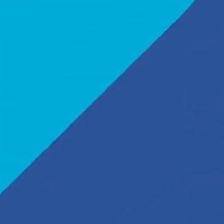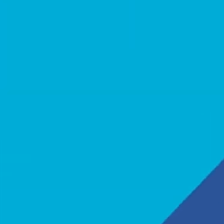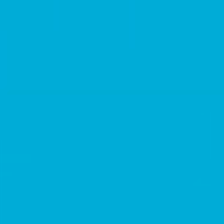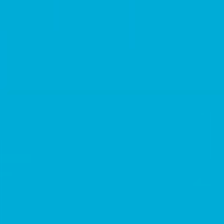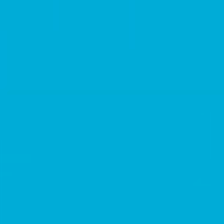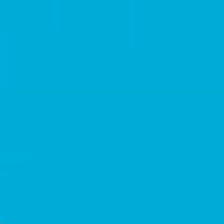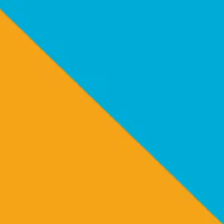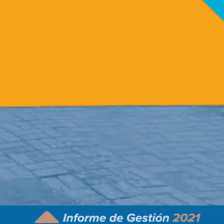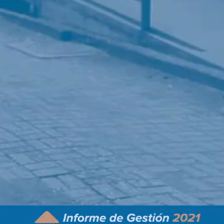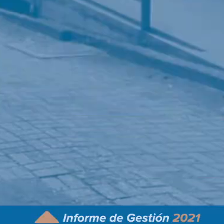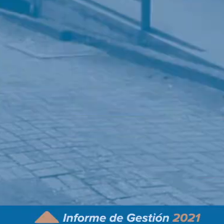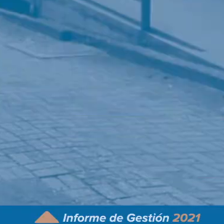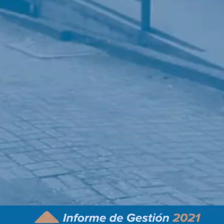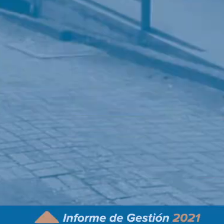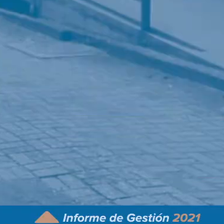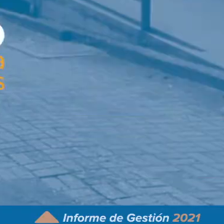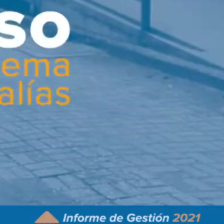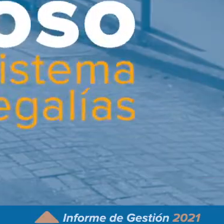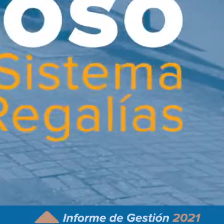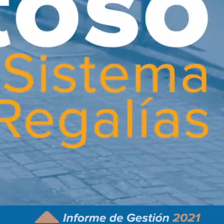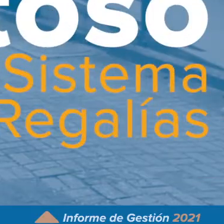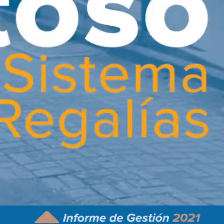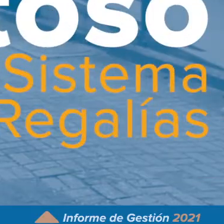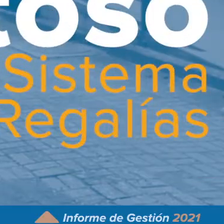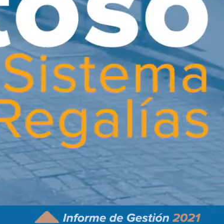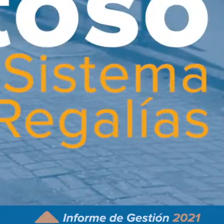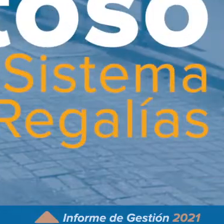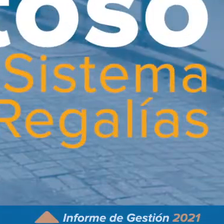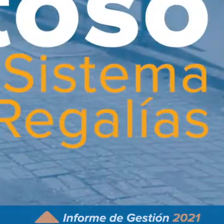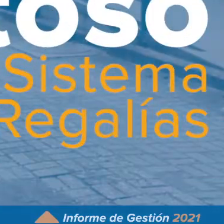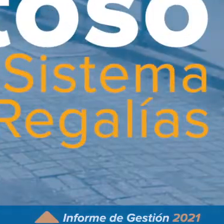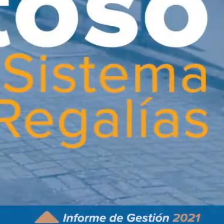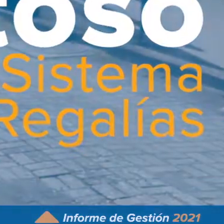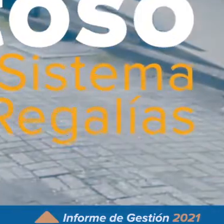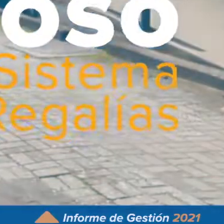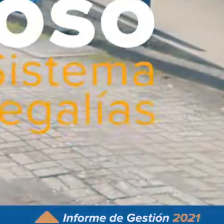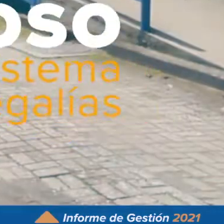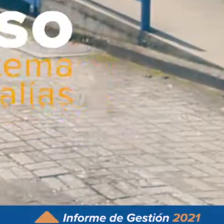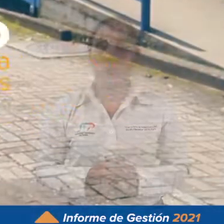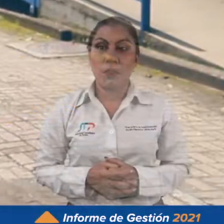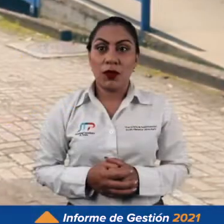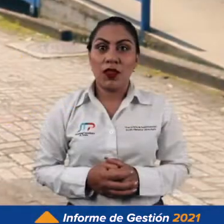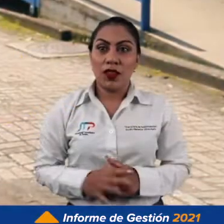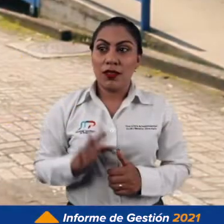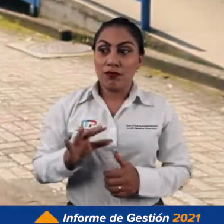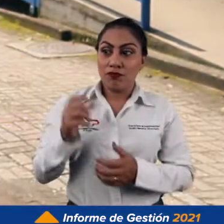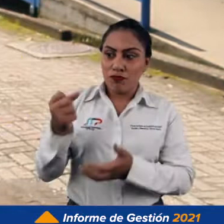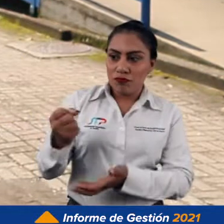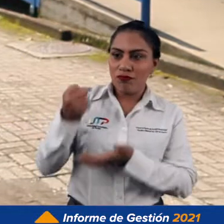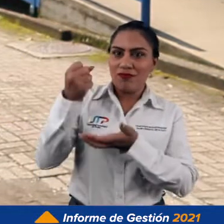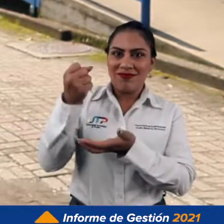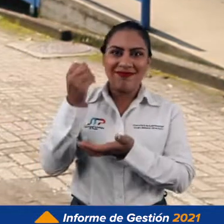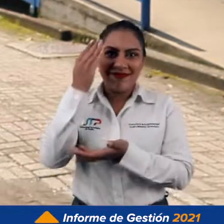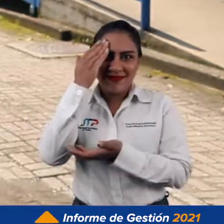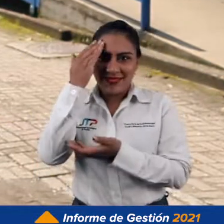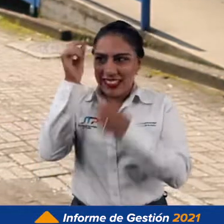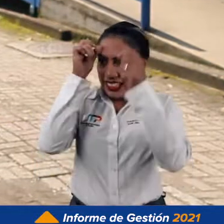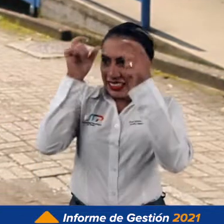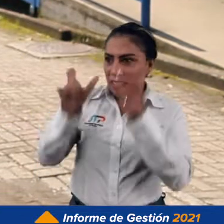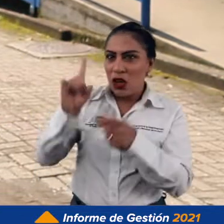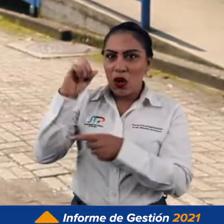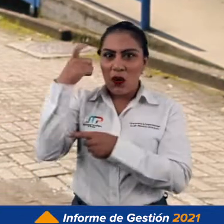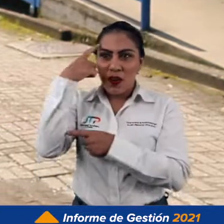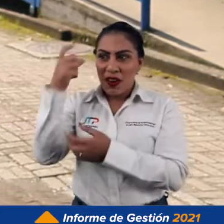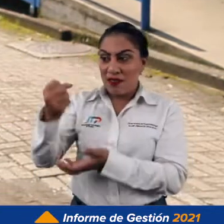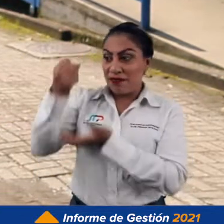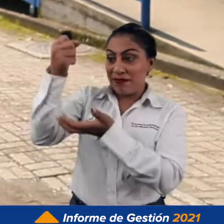¿Qué son los Los recursos provenientes del Sistema General